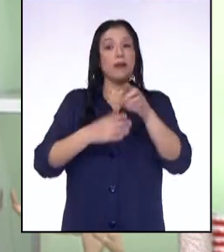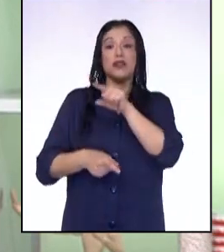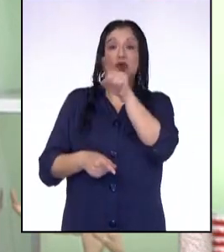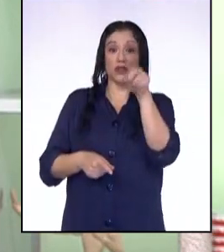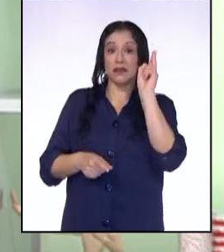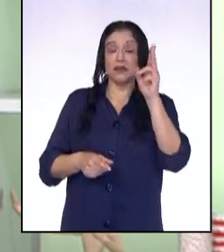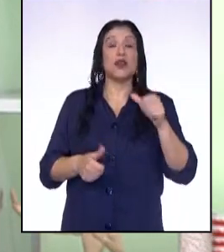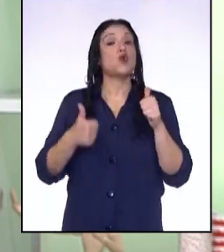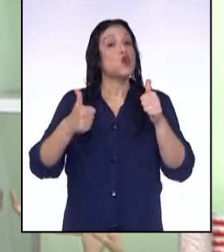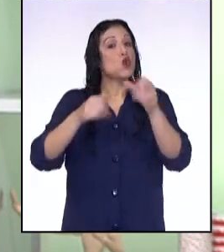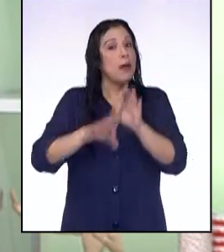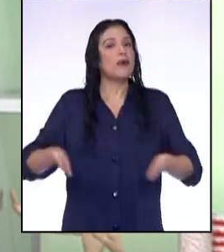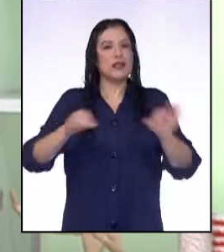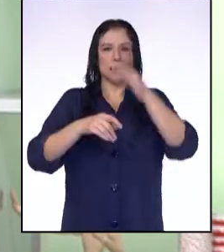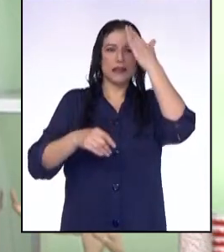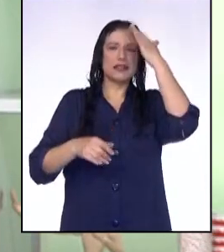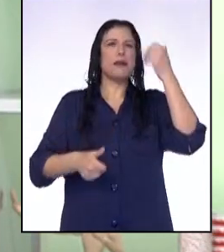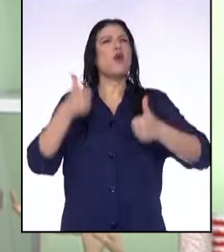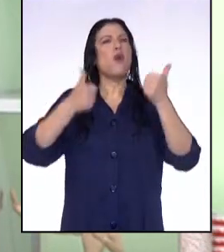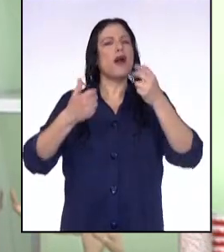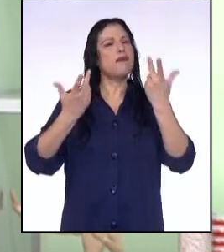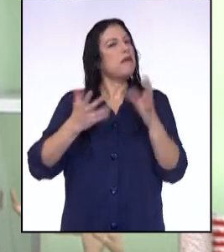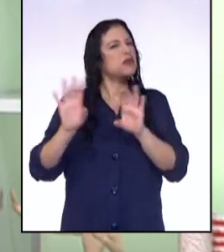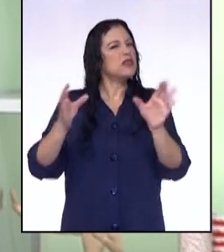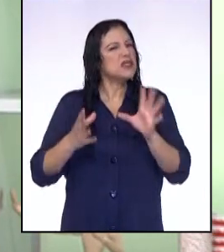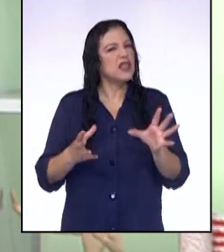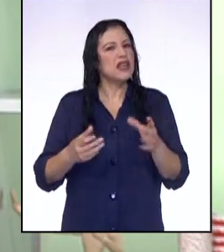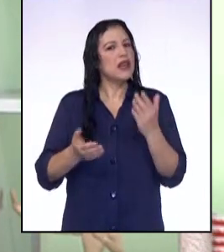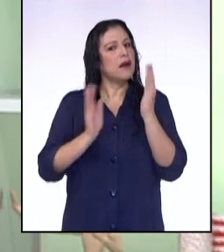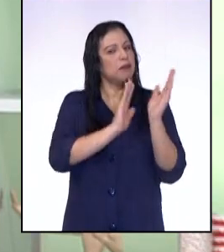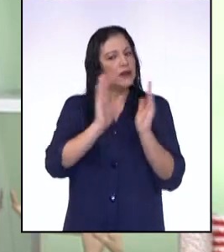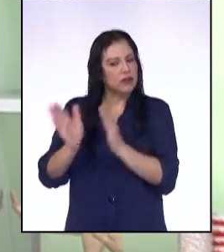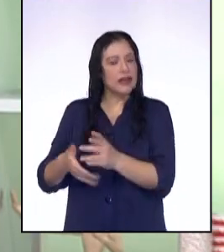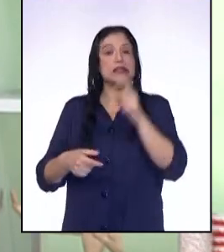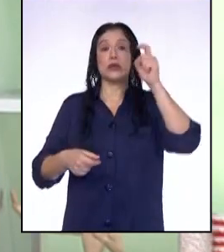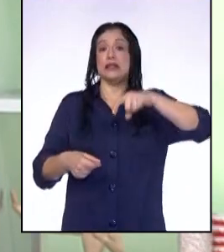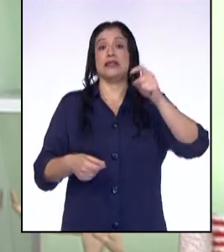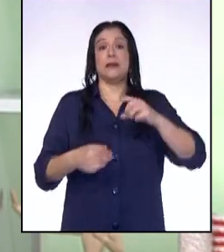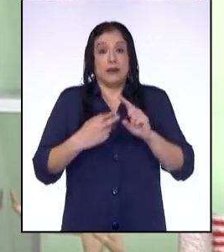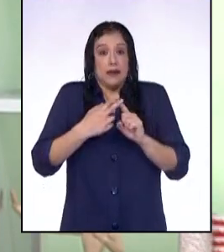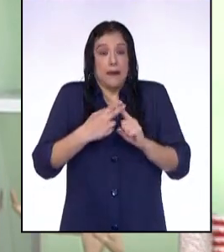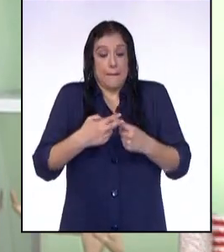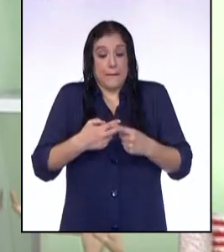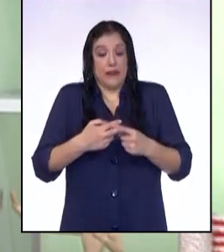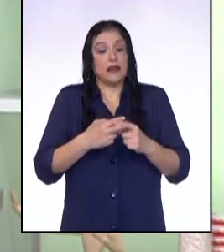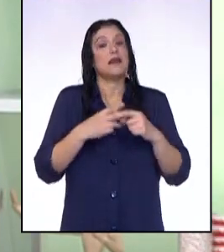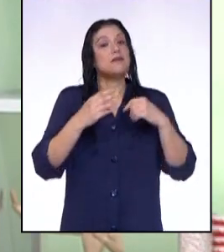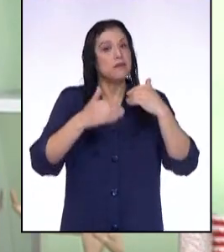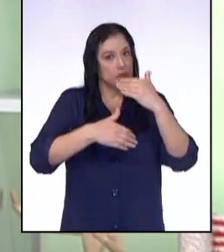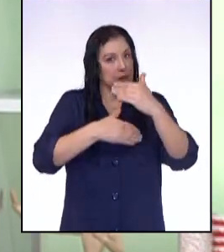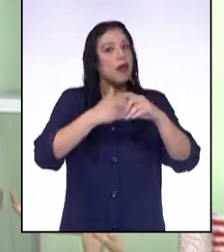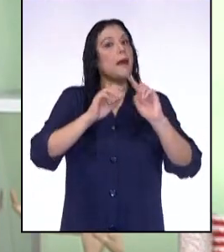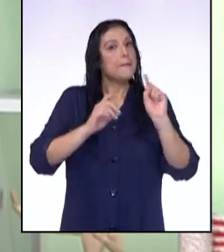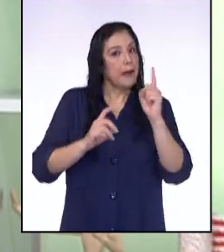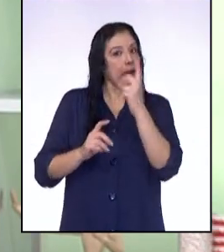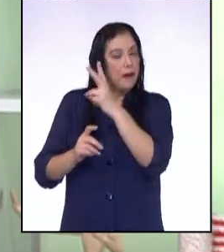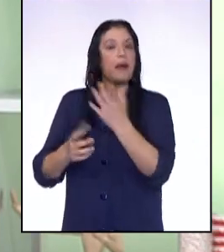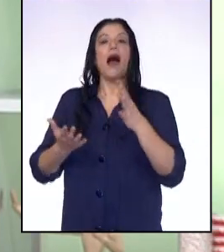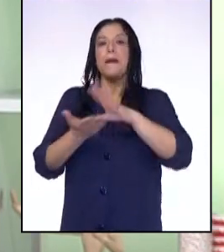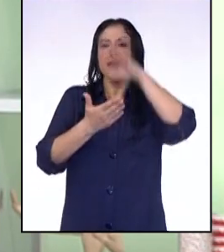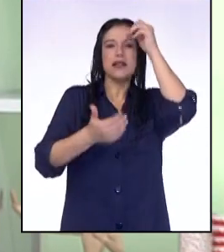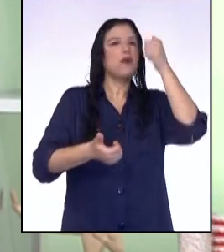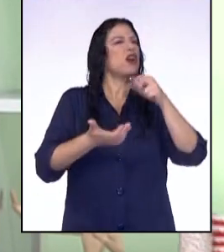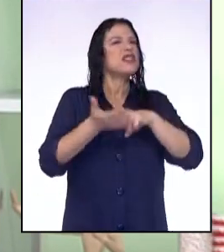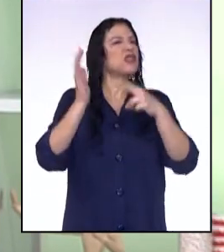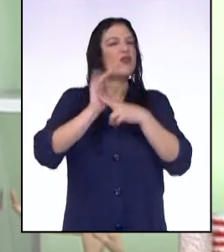importante para saber qué es lo que vamos a realizar y la planificación muy necesaria para comenzar de manera ordenada. Aprendimos qué es